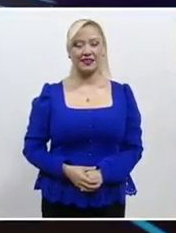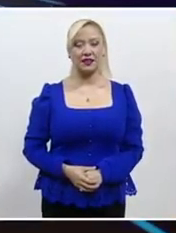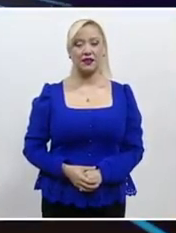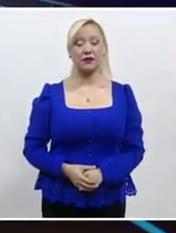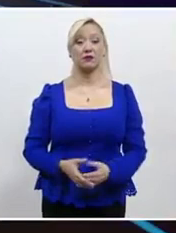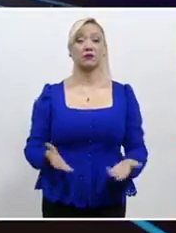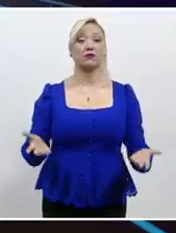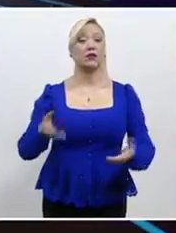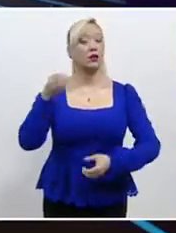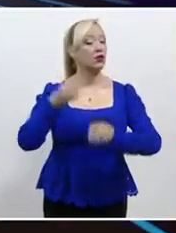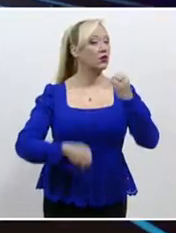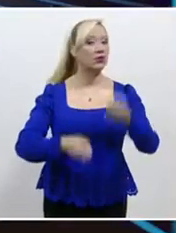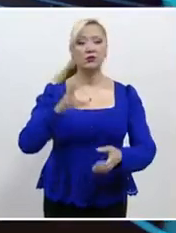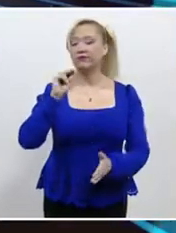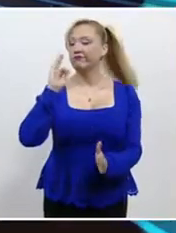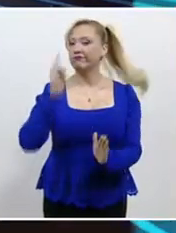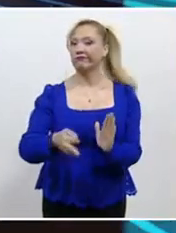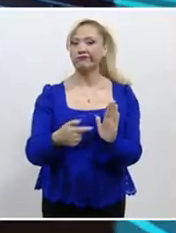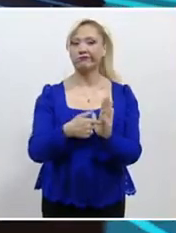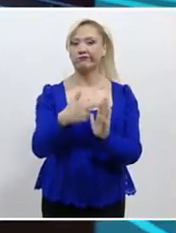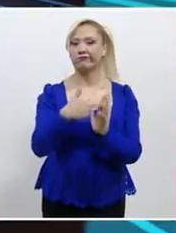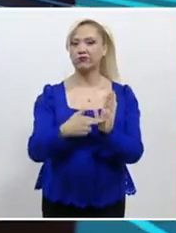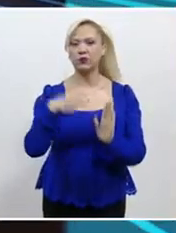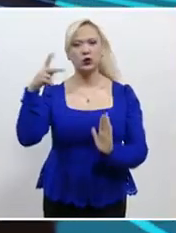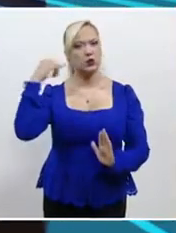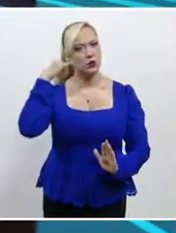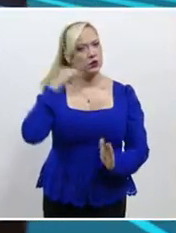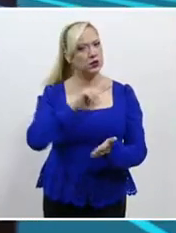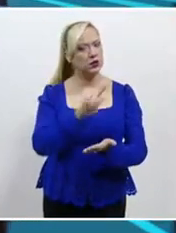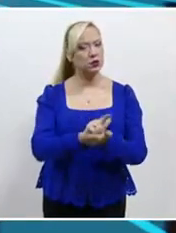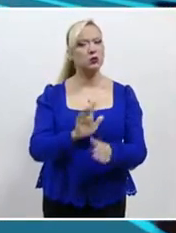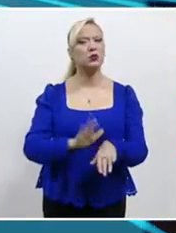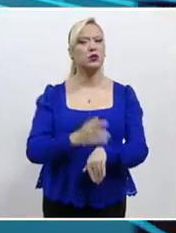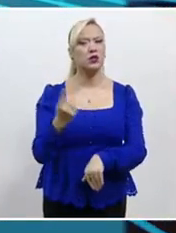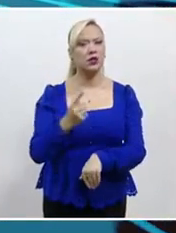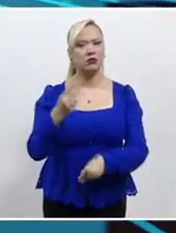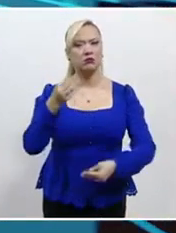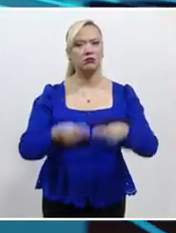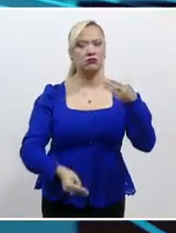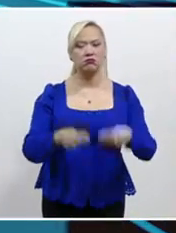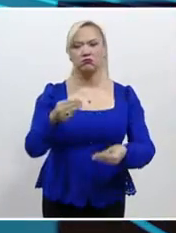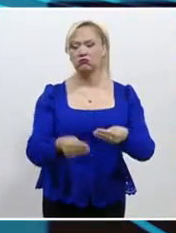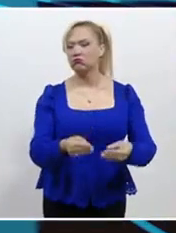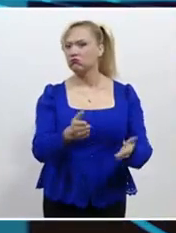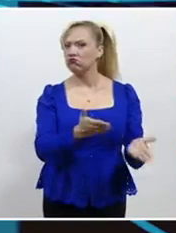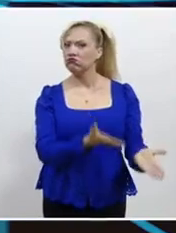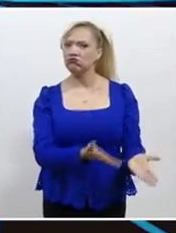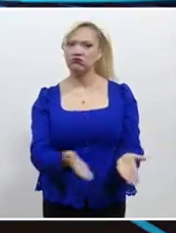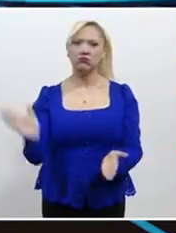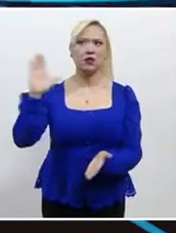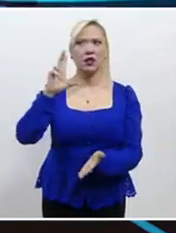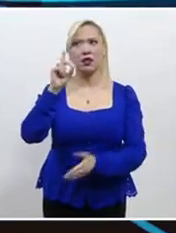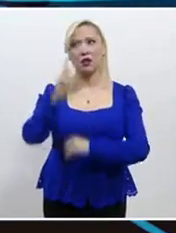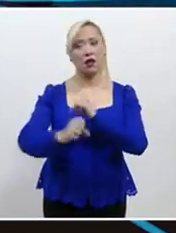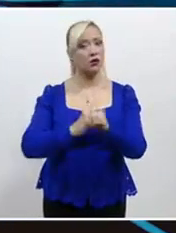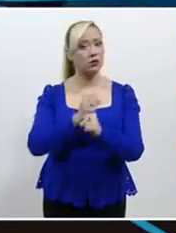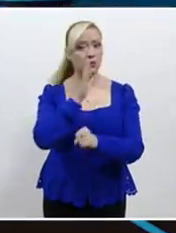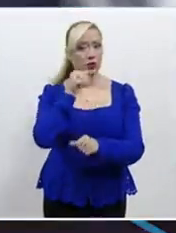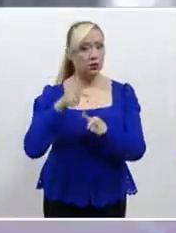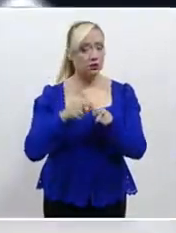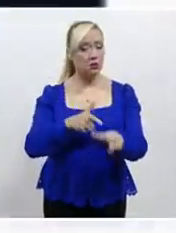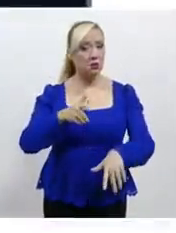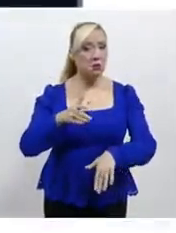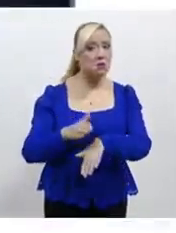Invalida la Corte disposiciones de Yucatán que obligaban al retiro de las y los magistrados con 30 años de servicio en el Estado.